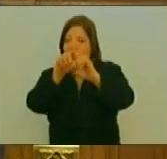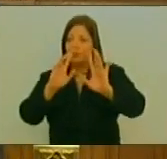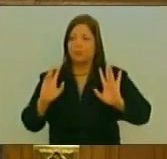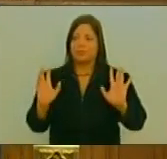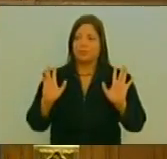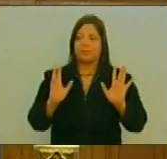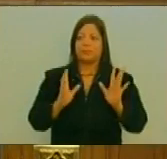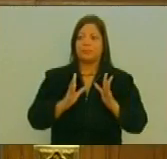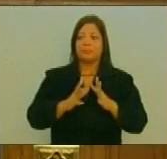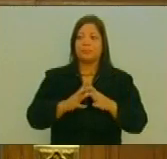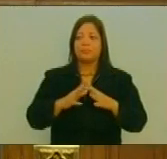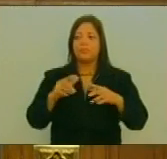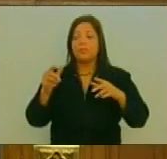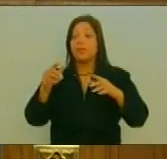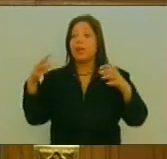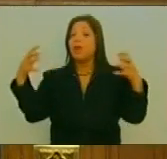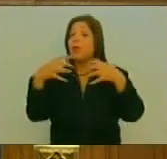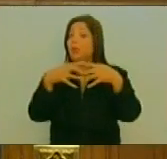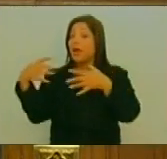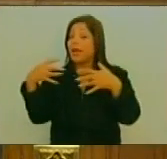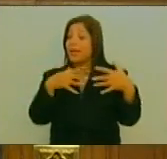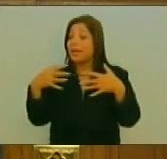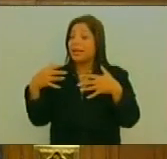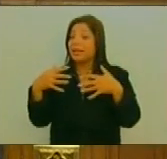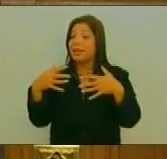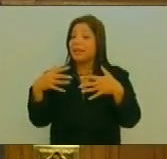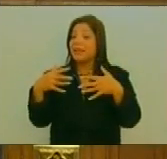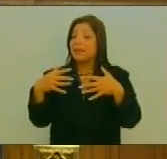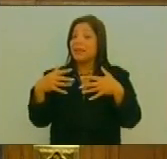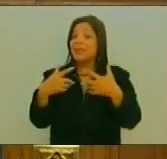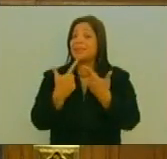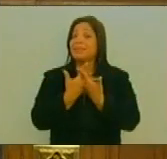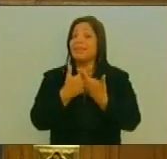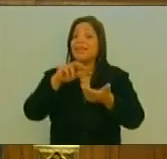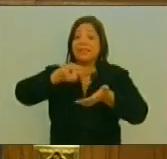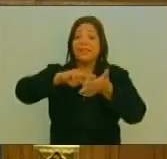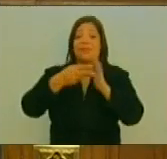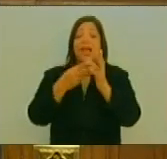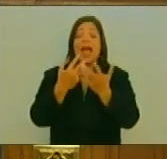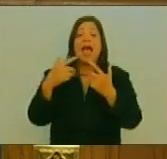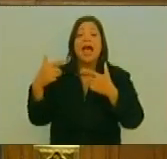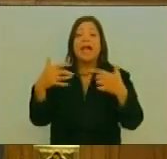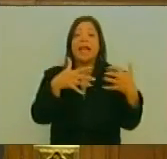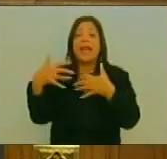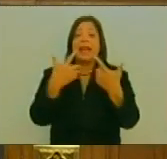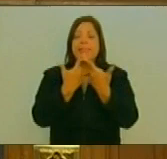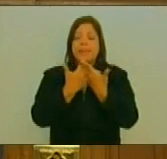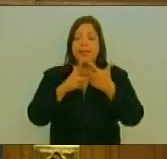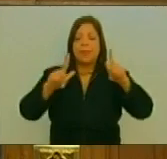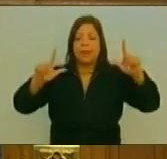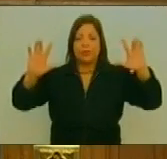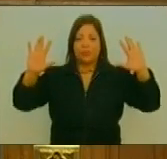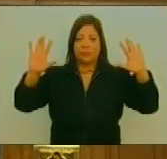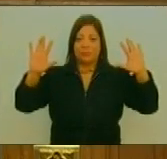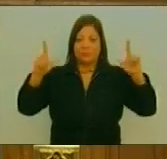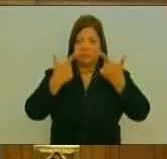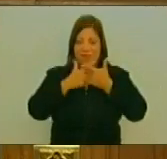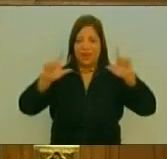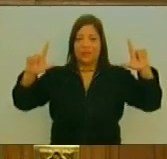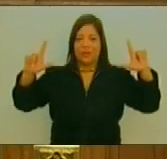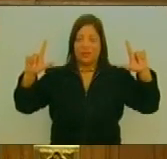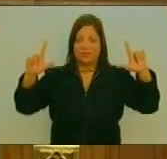Que era una guerra De liberación Por primera vez En América